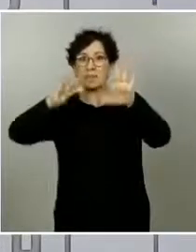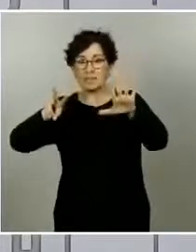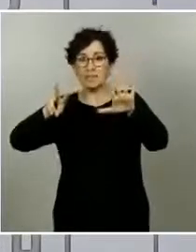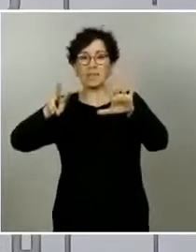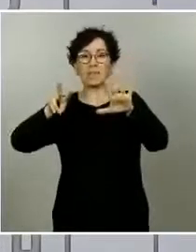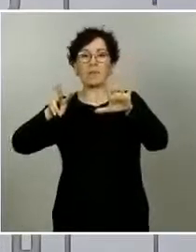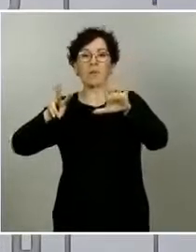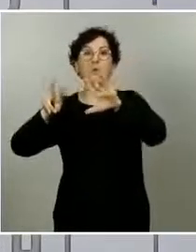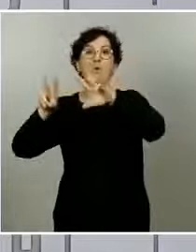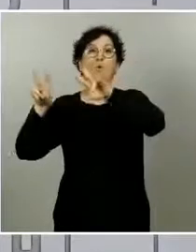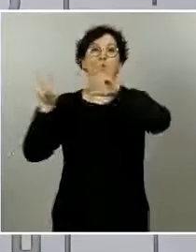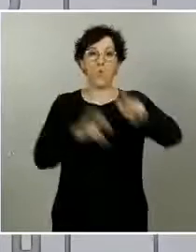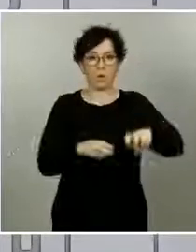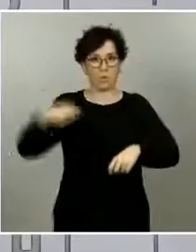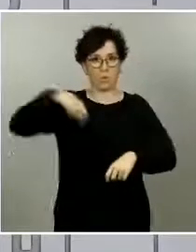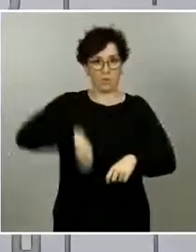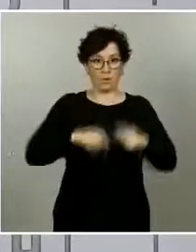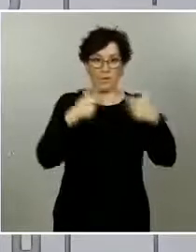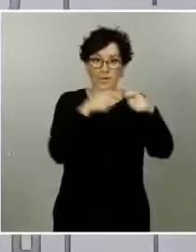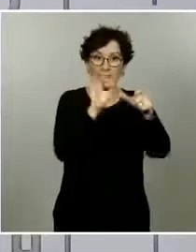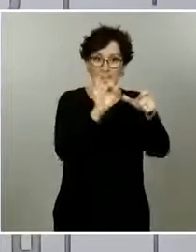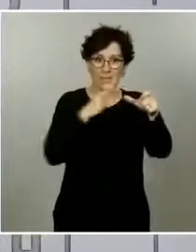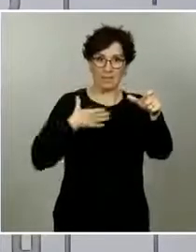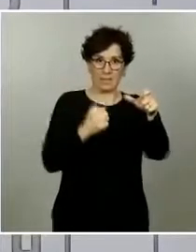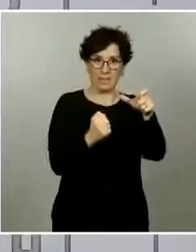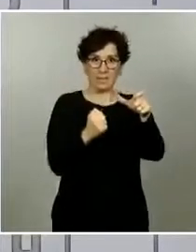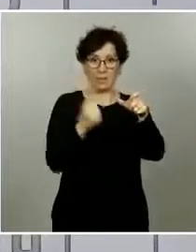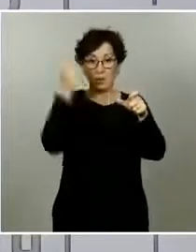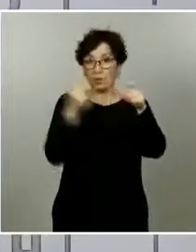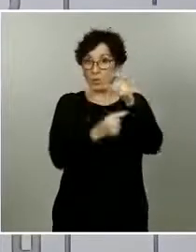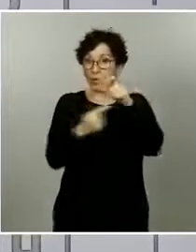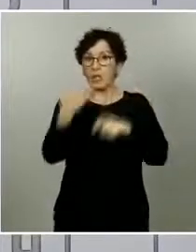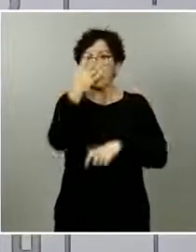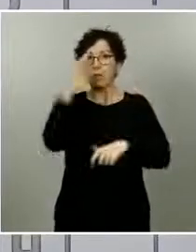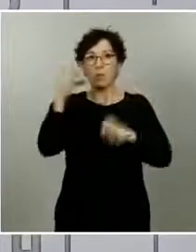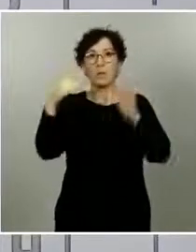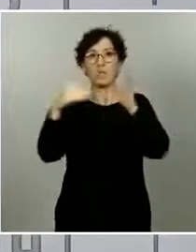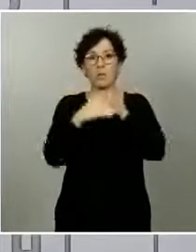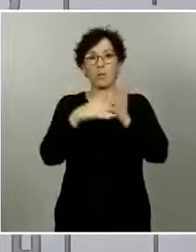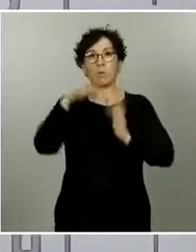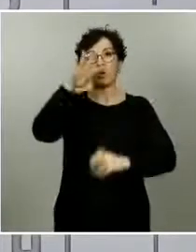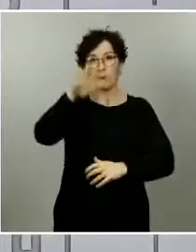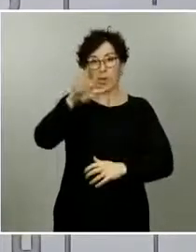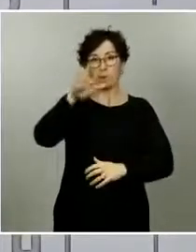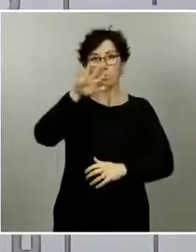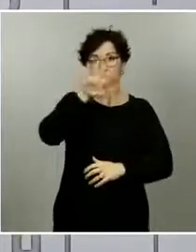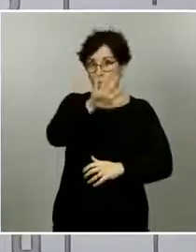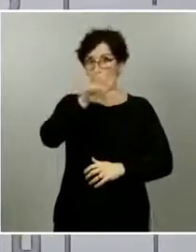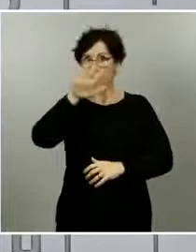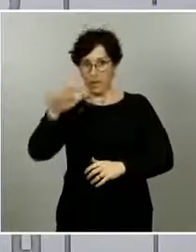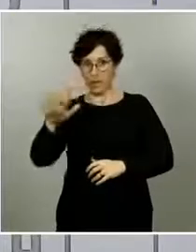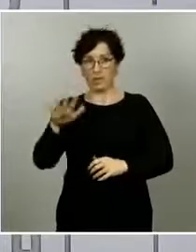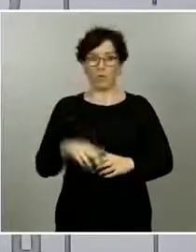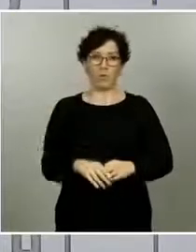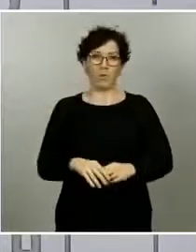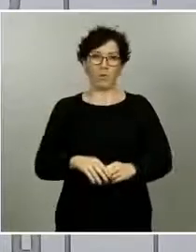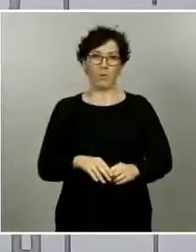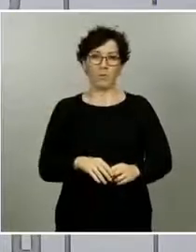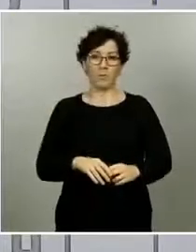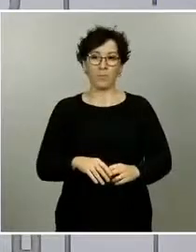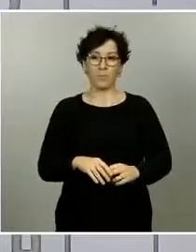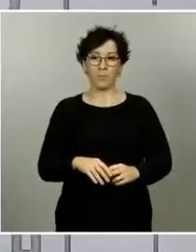367 nuevos profesionales sanitarios. El total de profesionales sanitarios notificados es de